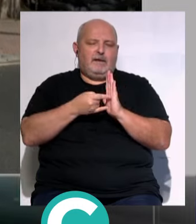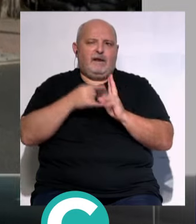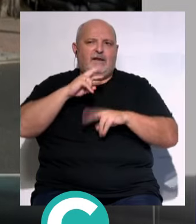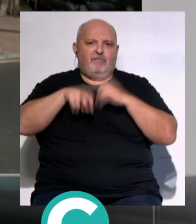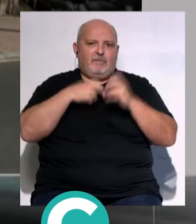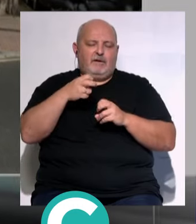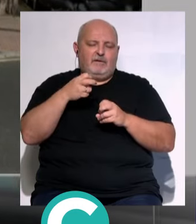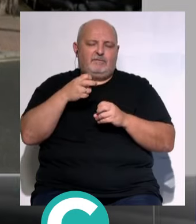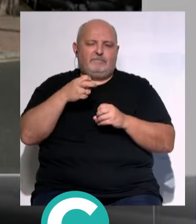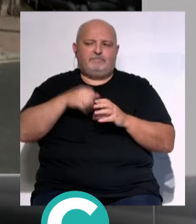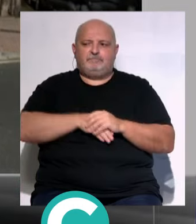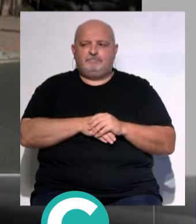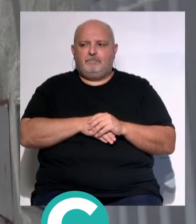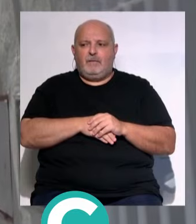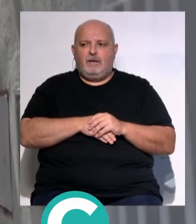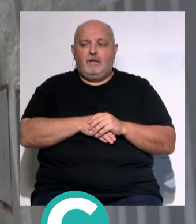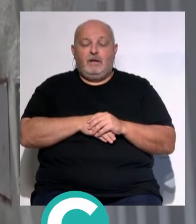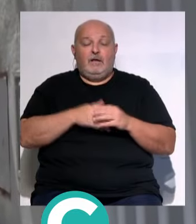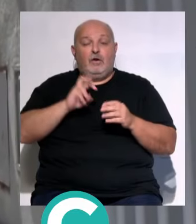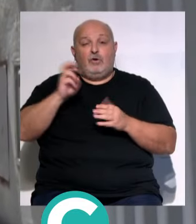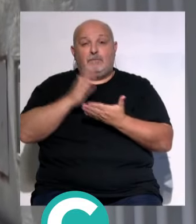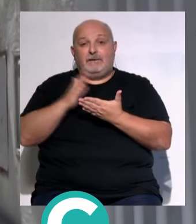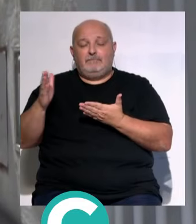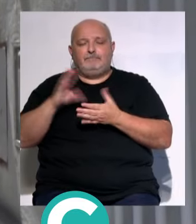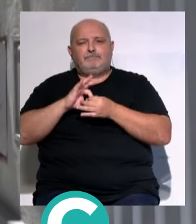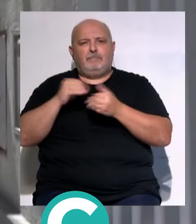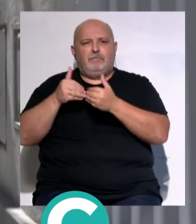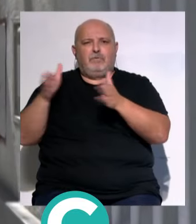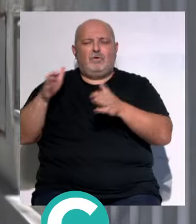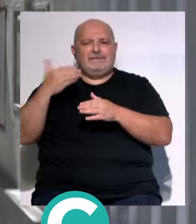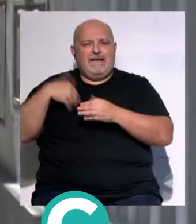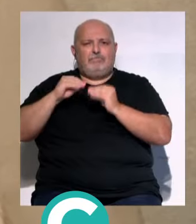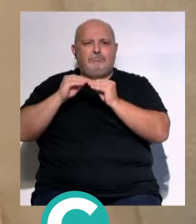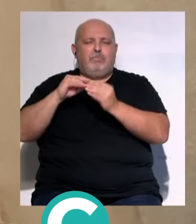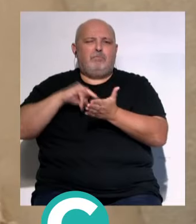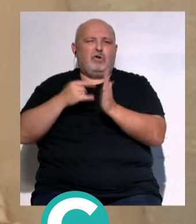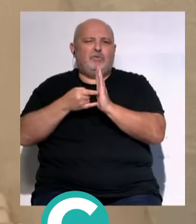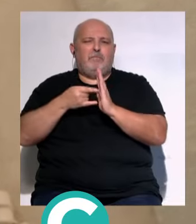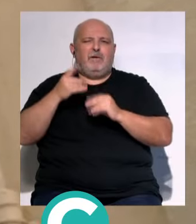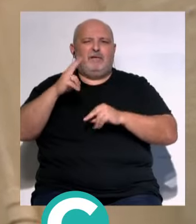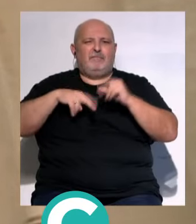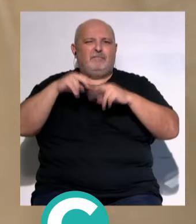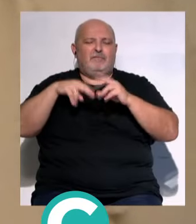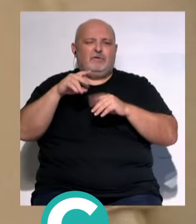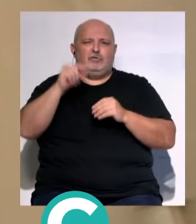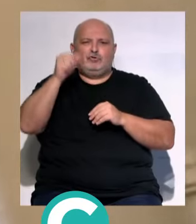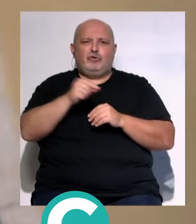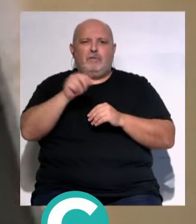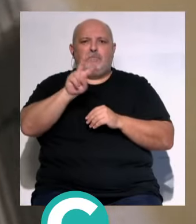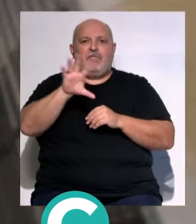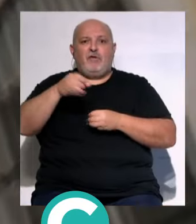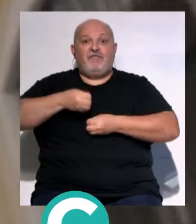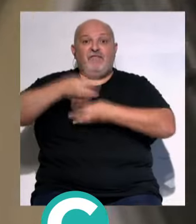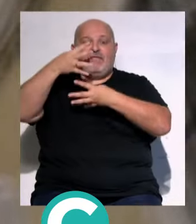reforma y de rehabilitación. Por otra parte se ha desbloqueado... ...y comenzado a redactar los proyectos... ...para la construcción de un total de 25